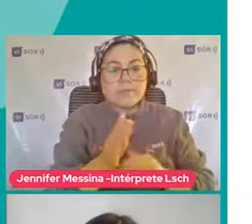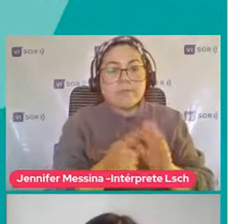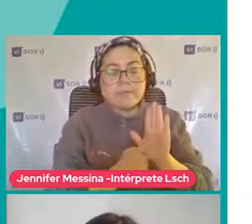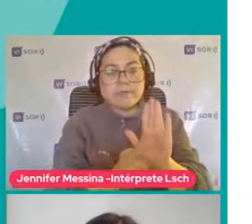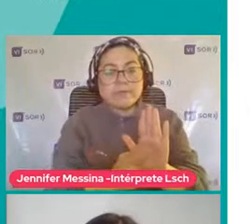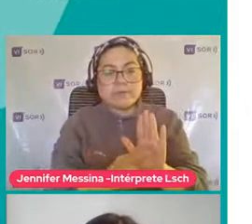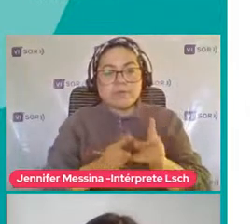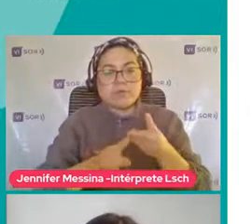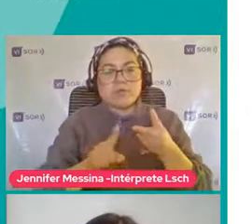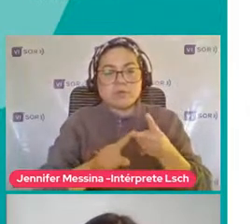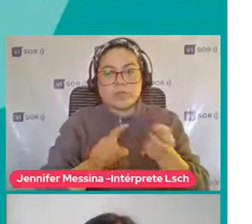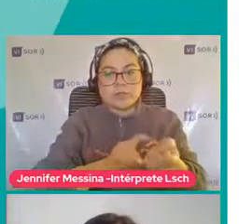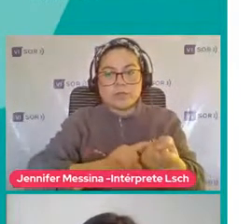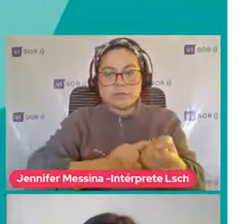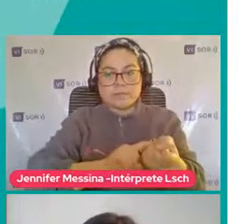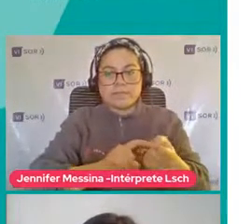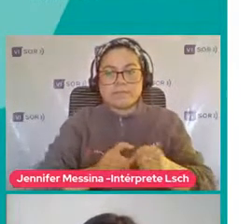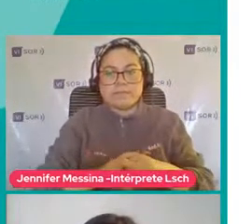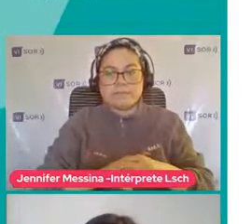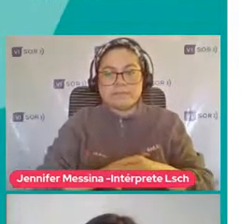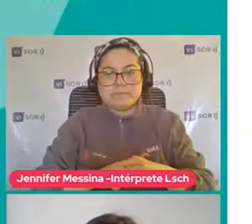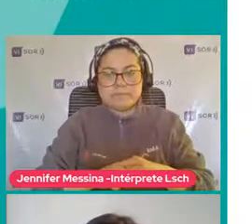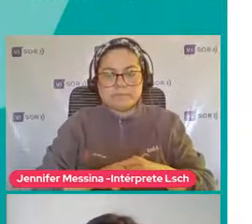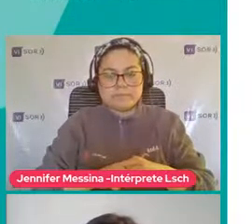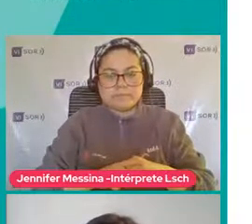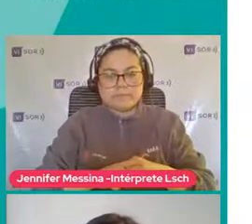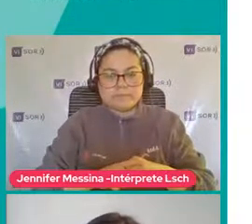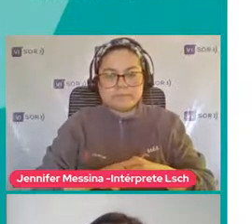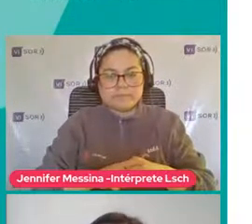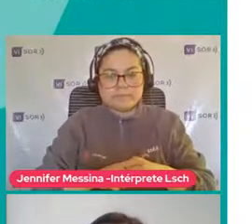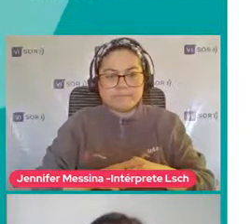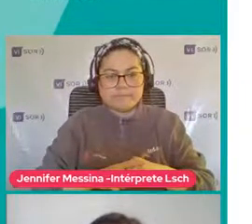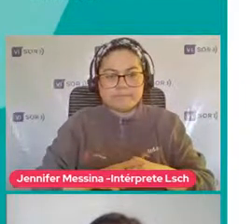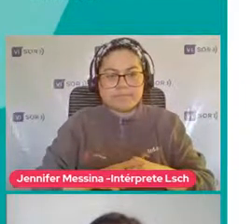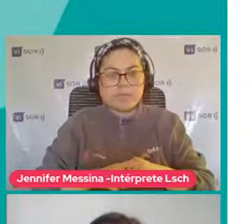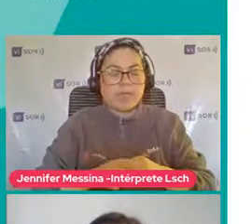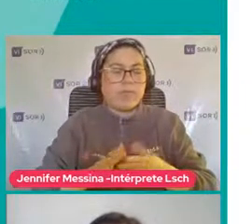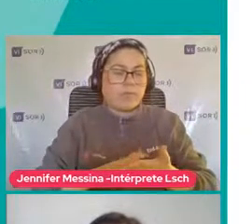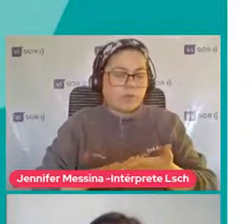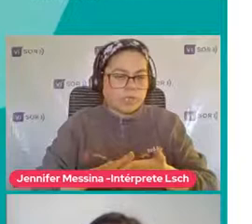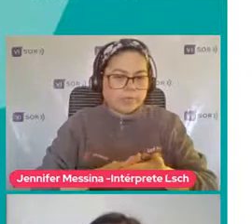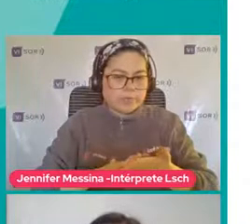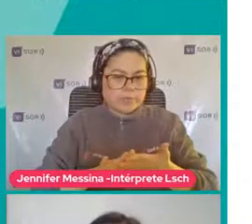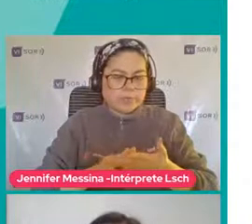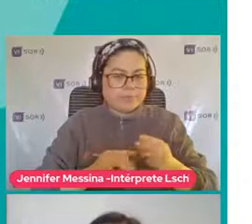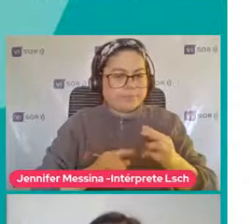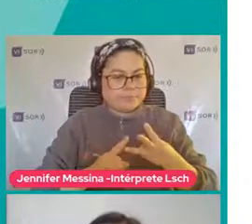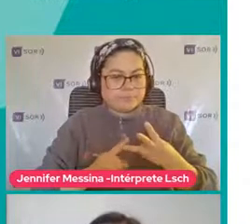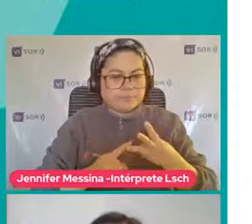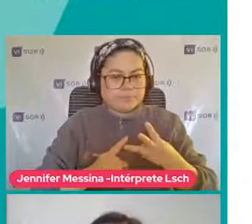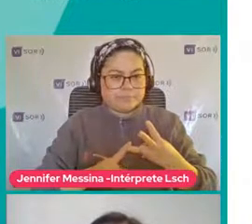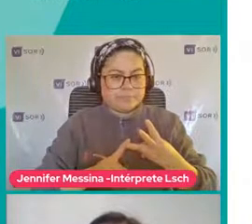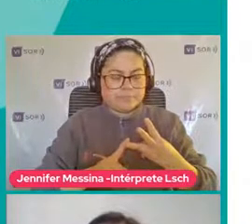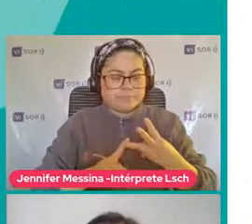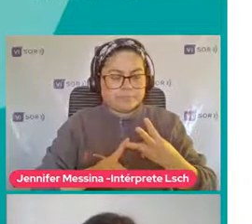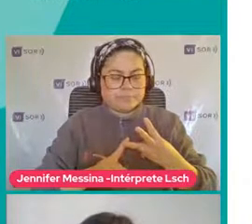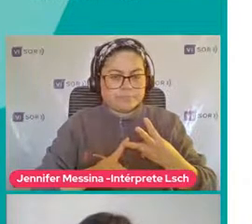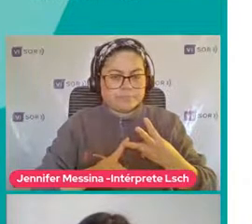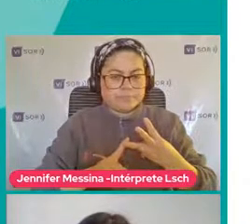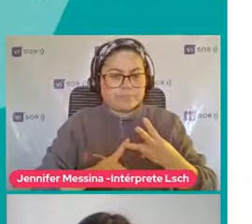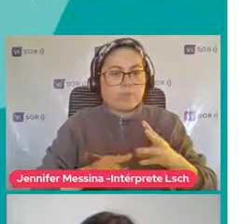Que podrían ser Asociadas al diagnóstico Alguna Bueno El El